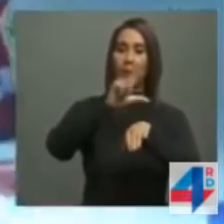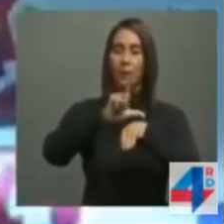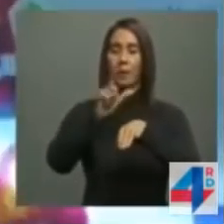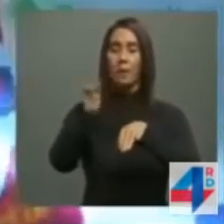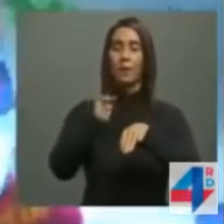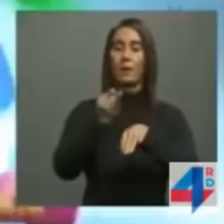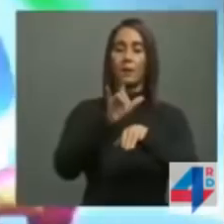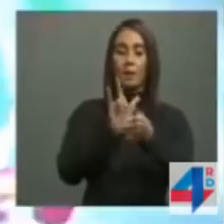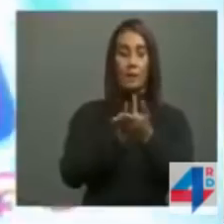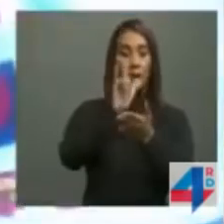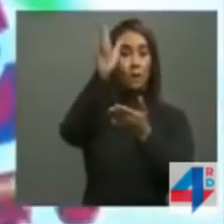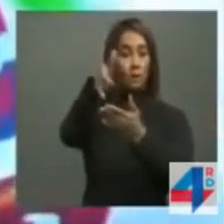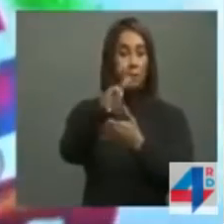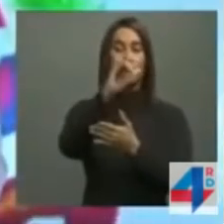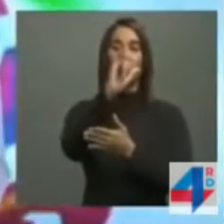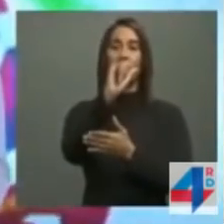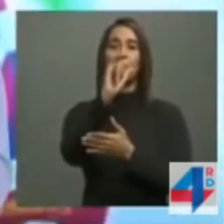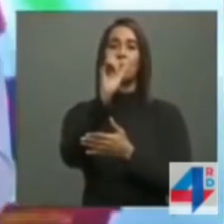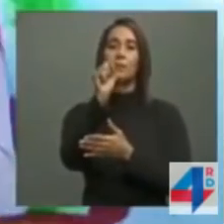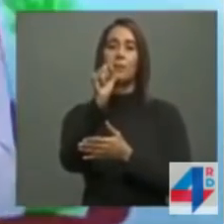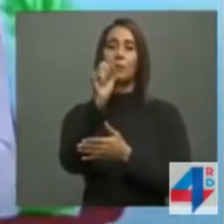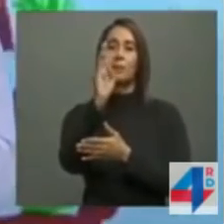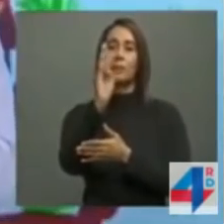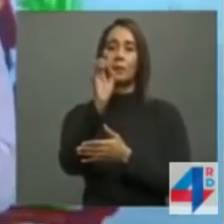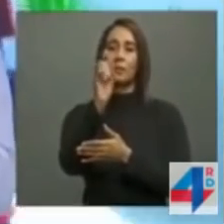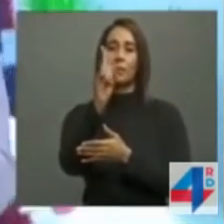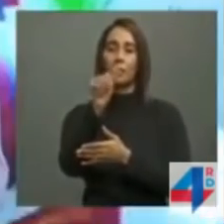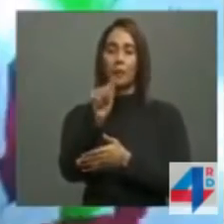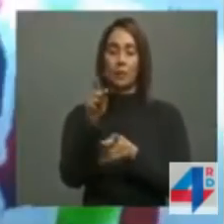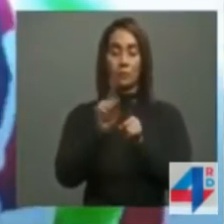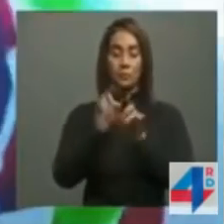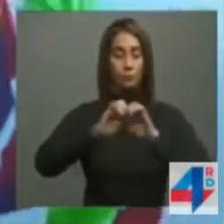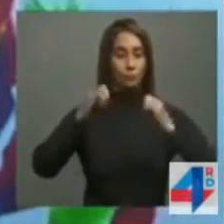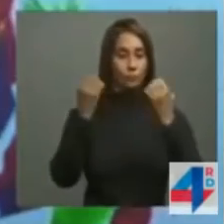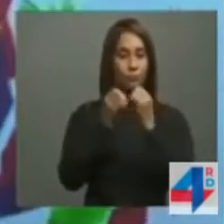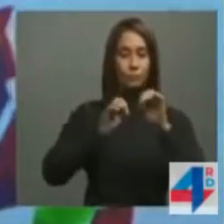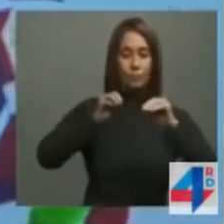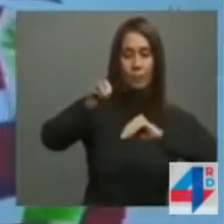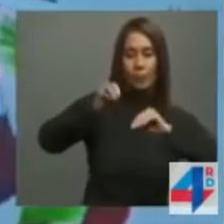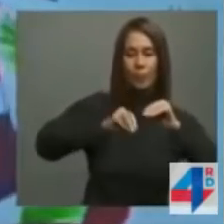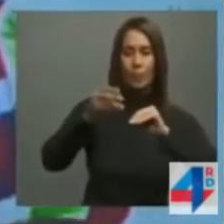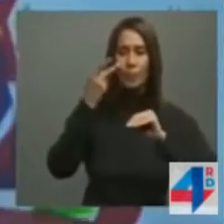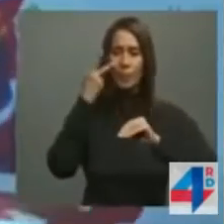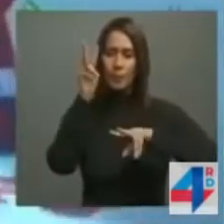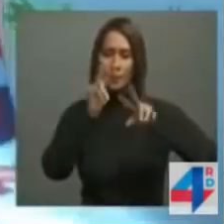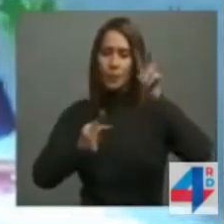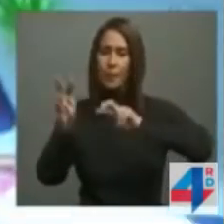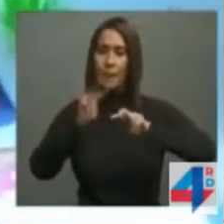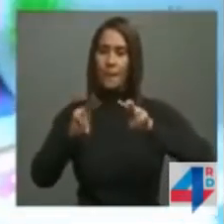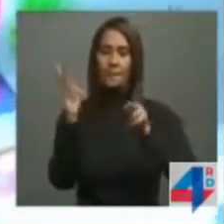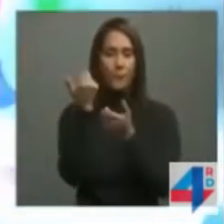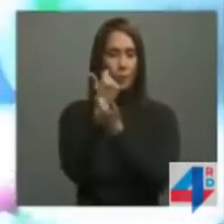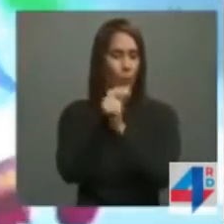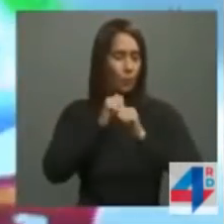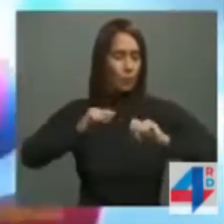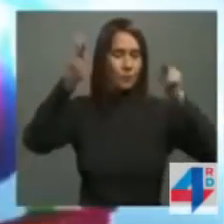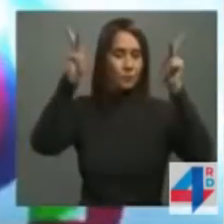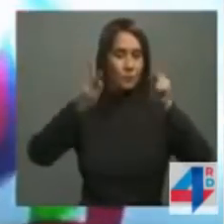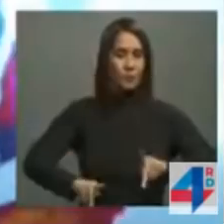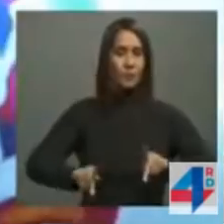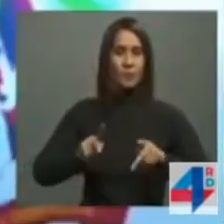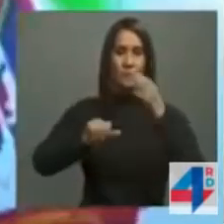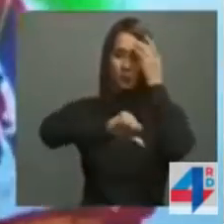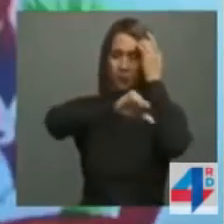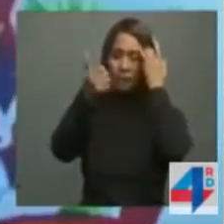la Isabela y habrá, además, equipos móviles que permitirán identificar en cualquier momento a un ciudadano